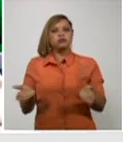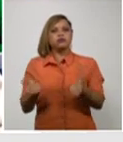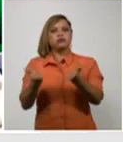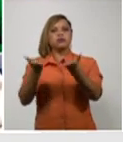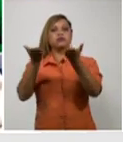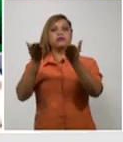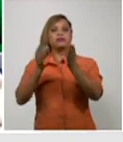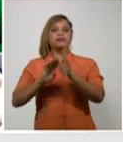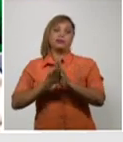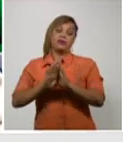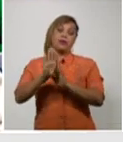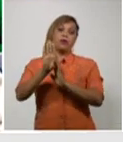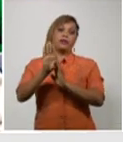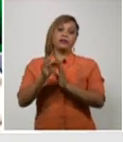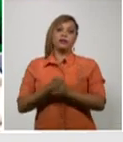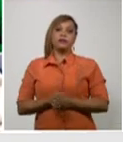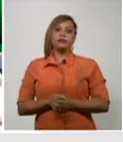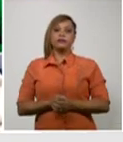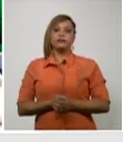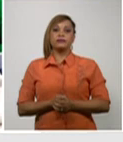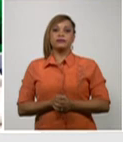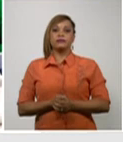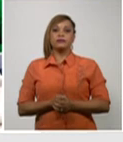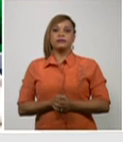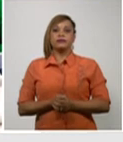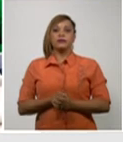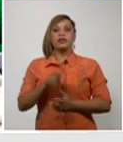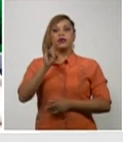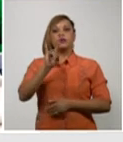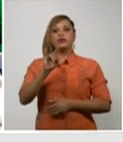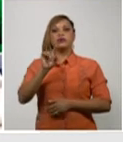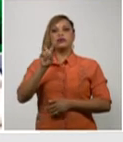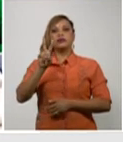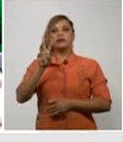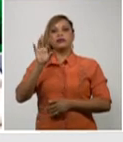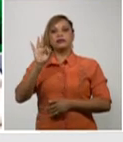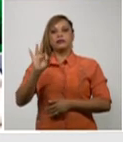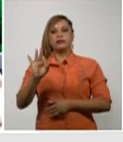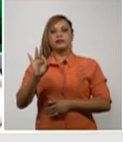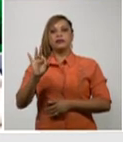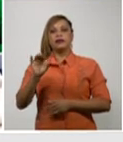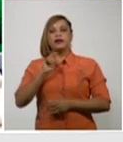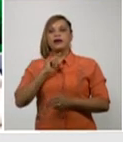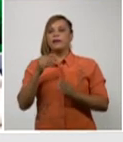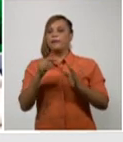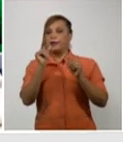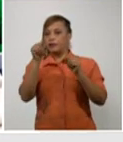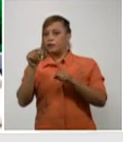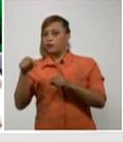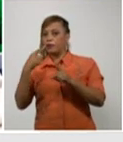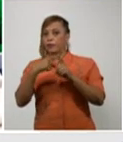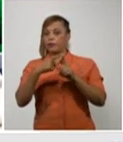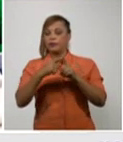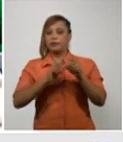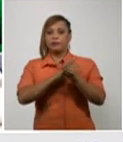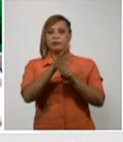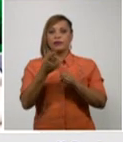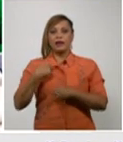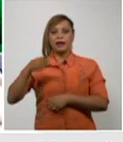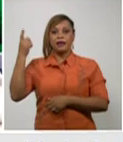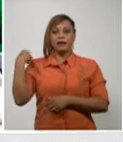transmisión de los 937 casos que se diagnosticaron ayer